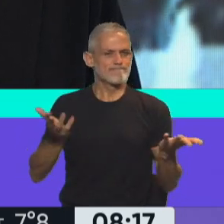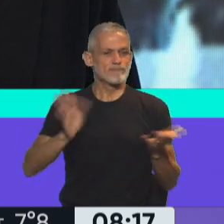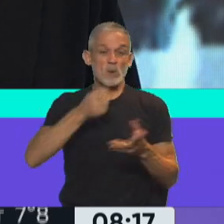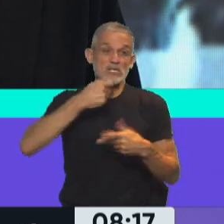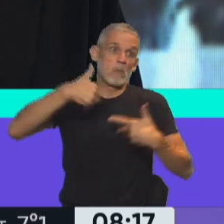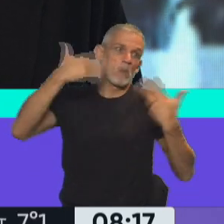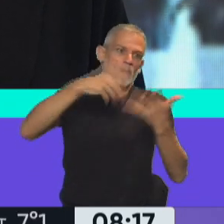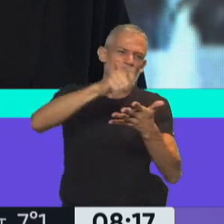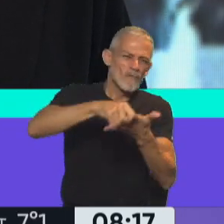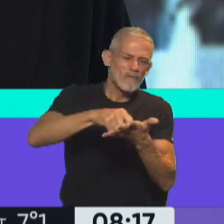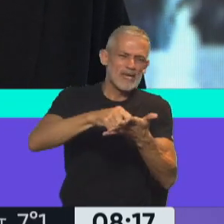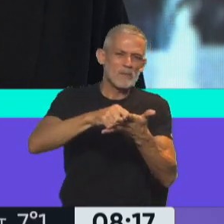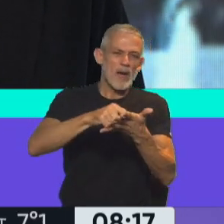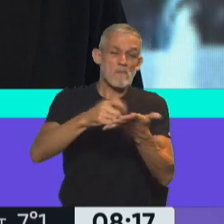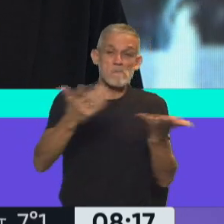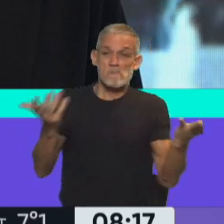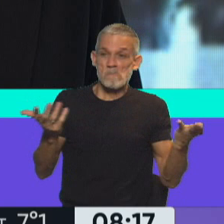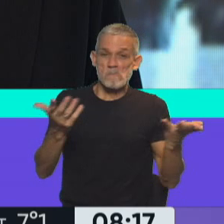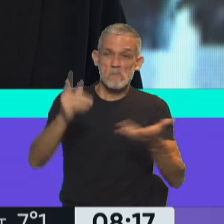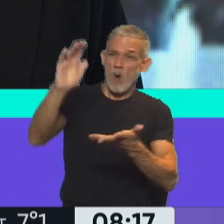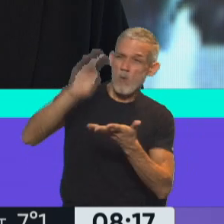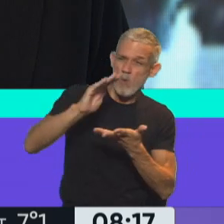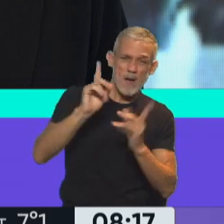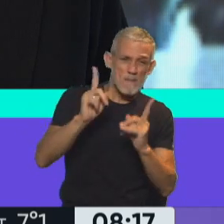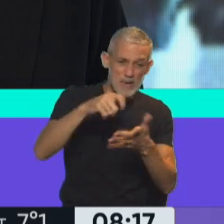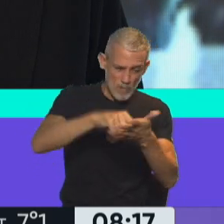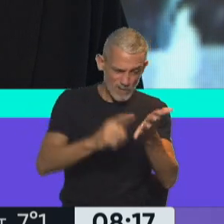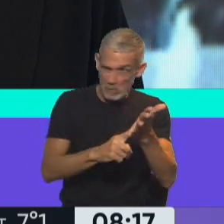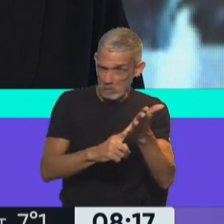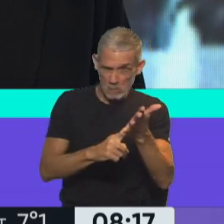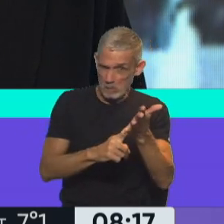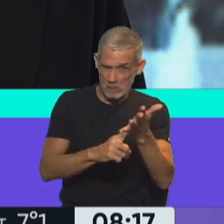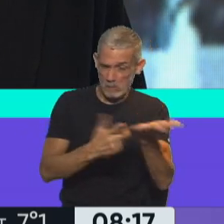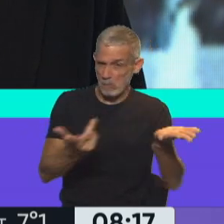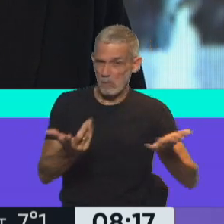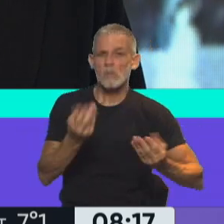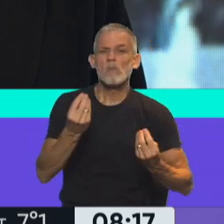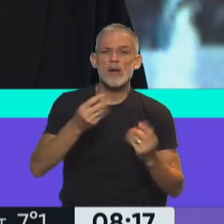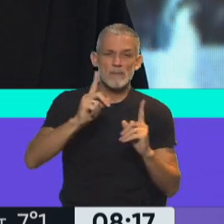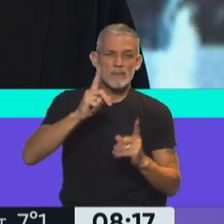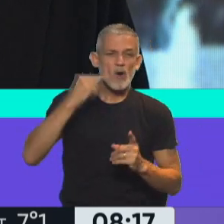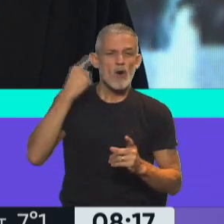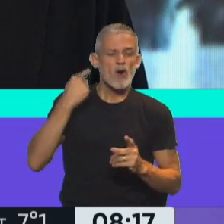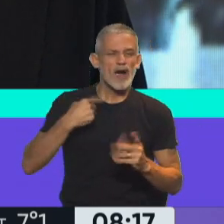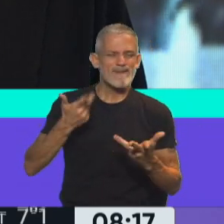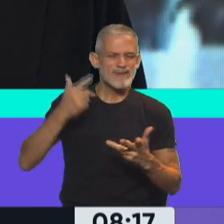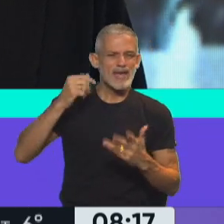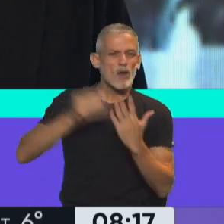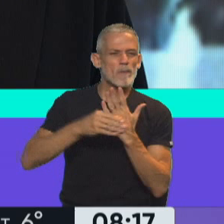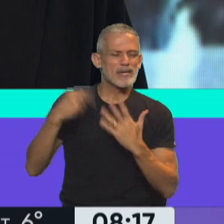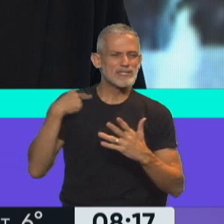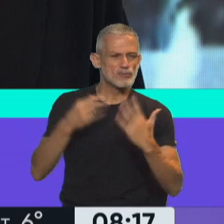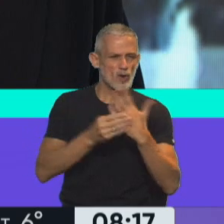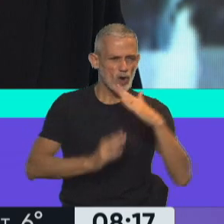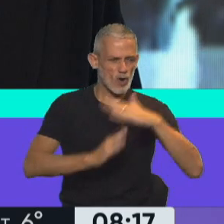firmado el acuerdo, no estaríamos recibiendo la cantidad de vacunas acordadas? Y básicamente también por lo que dijo Cafiero ayer en el Congreso, ayer en el